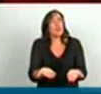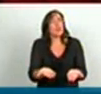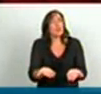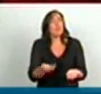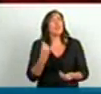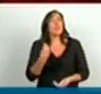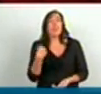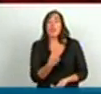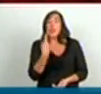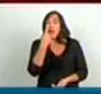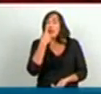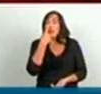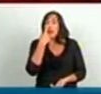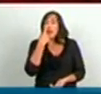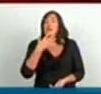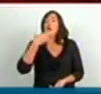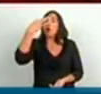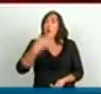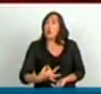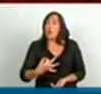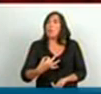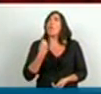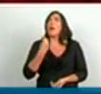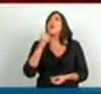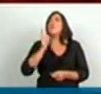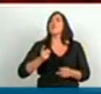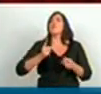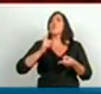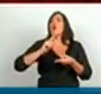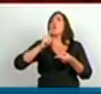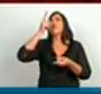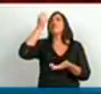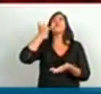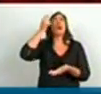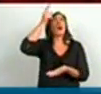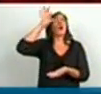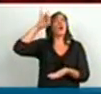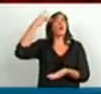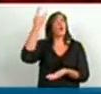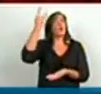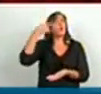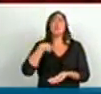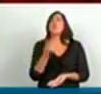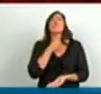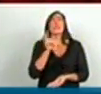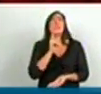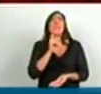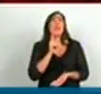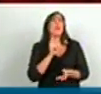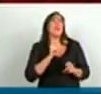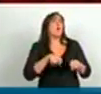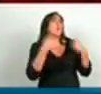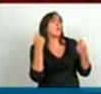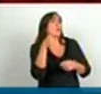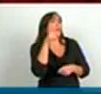nos interesa es que se cumplan las resoluciones de Naciones Unidas y que no estamos para perjudicar a ninguna comunidad, ni la